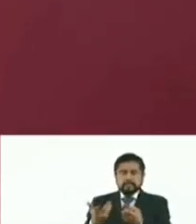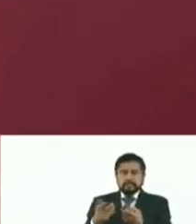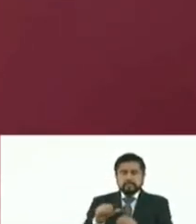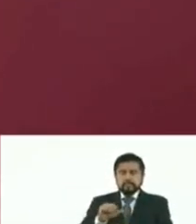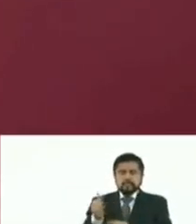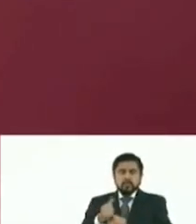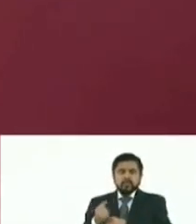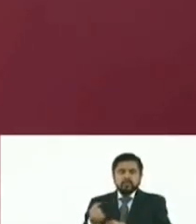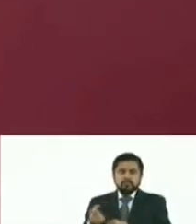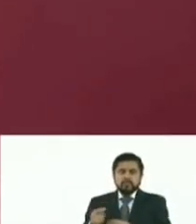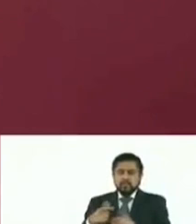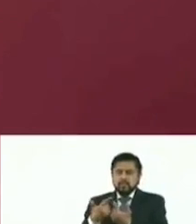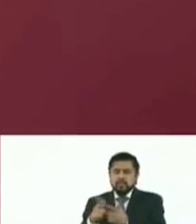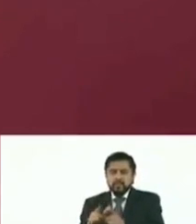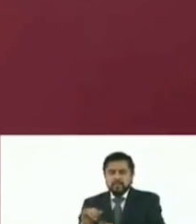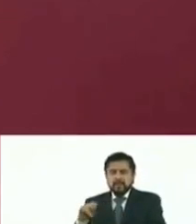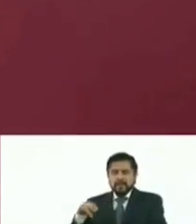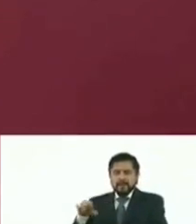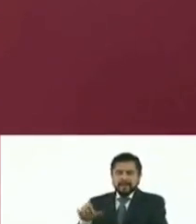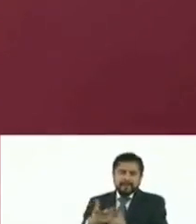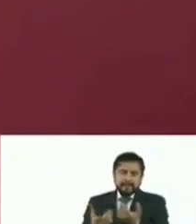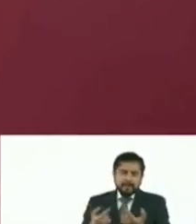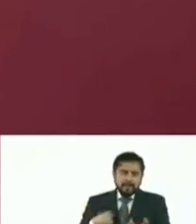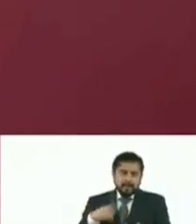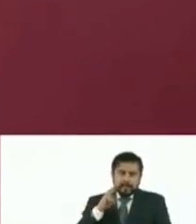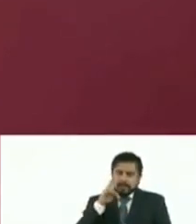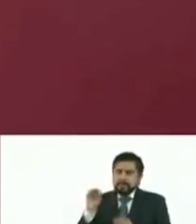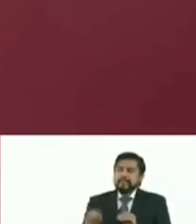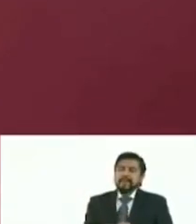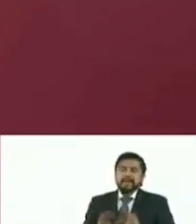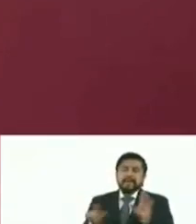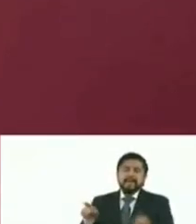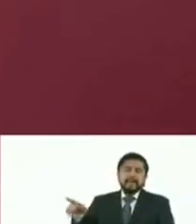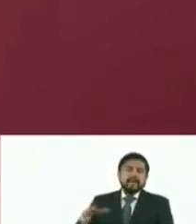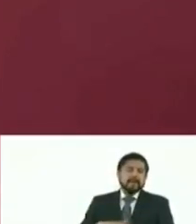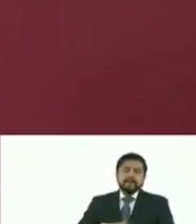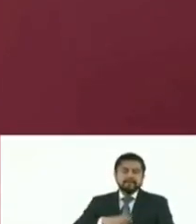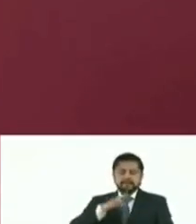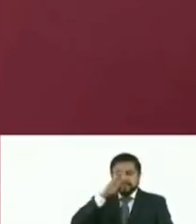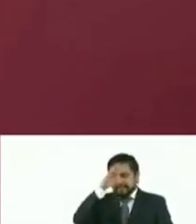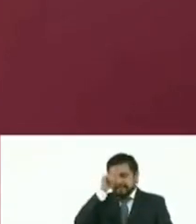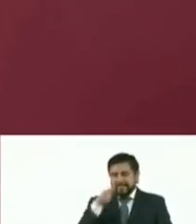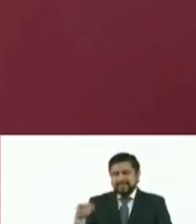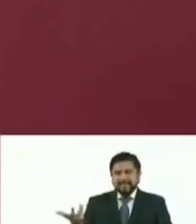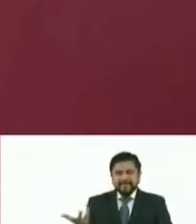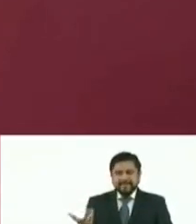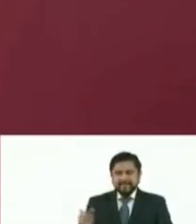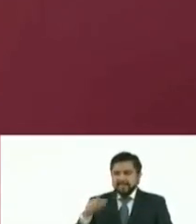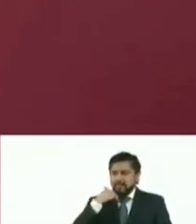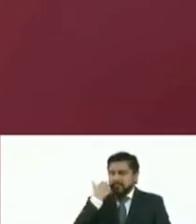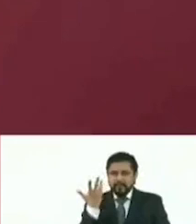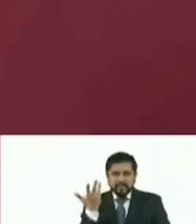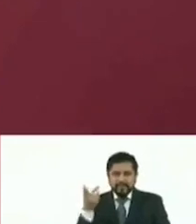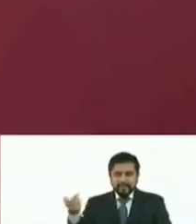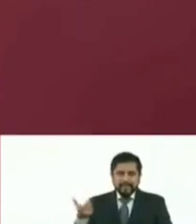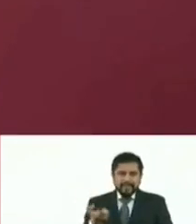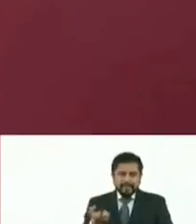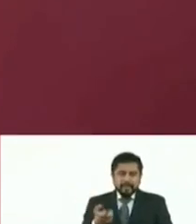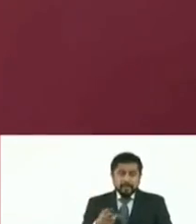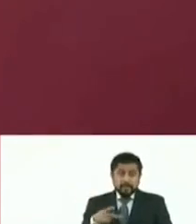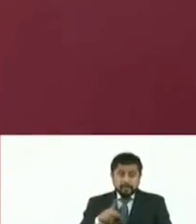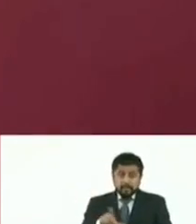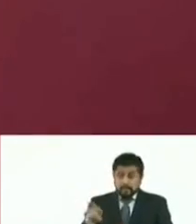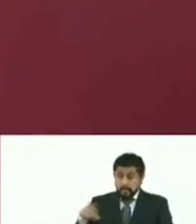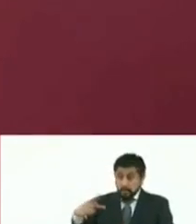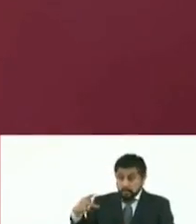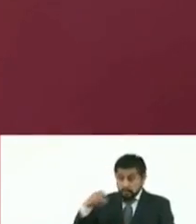Instituto Nacional Electoral, en donde claramente se ve que ellos no están de acuerdo con la revocación de mandato. Pero no es un asunto de si ellos